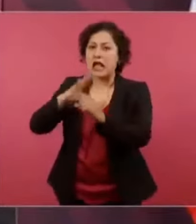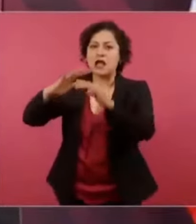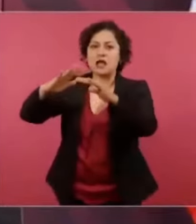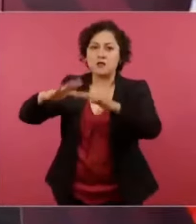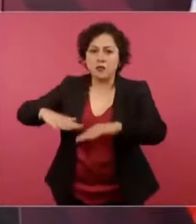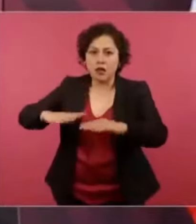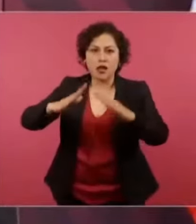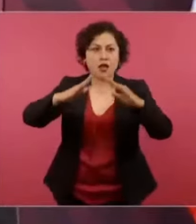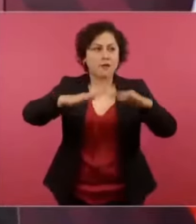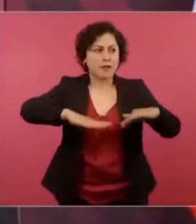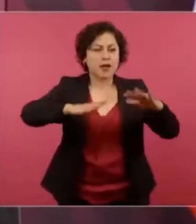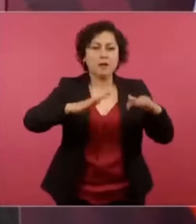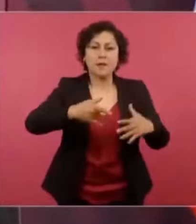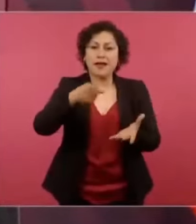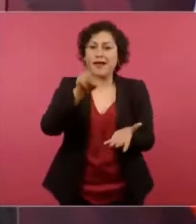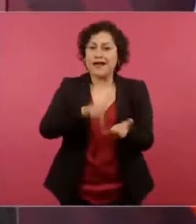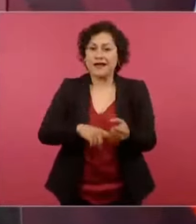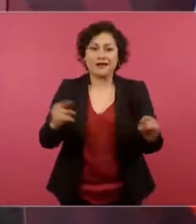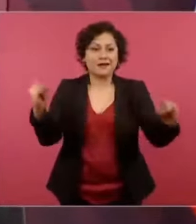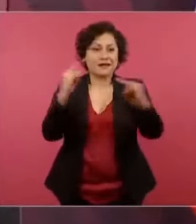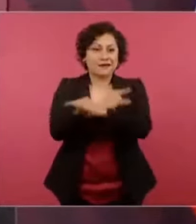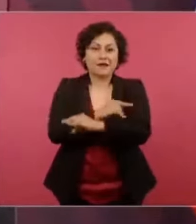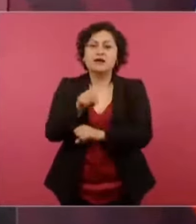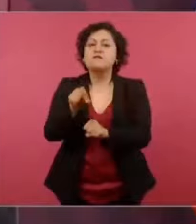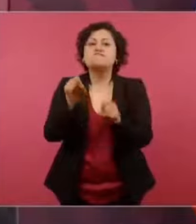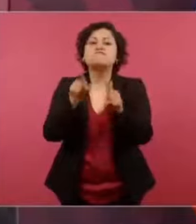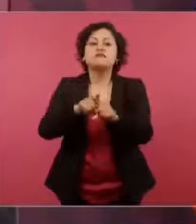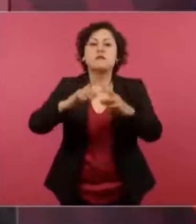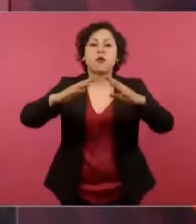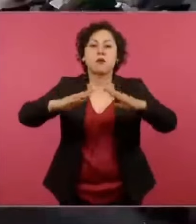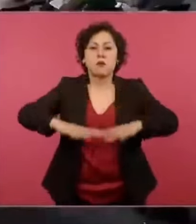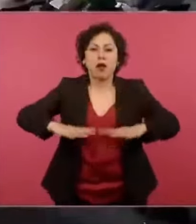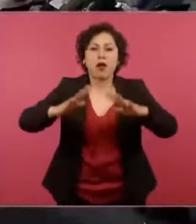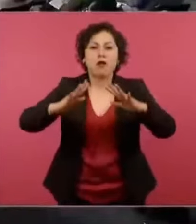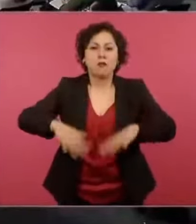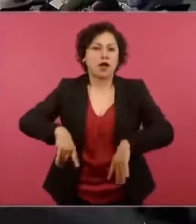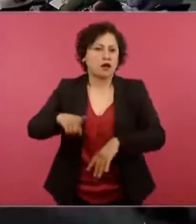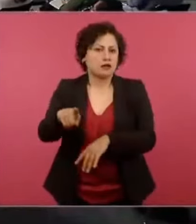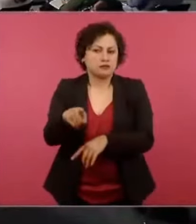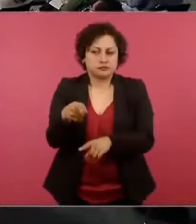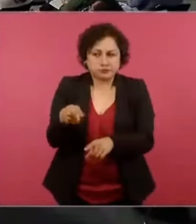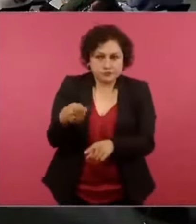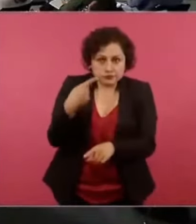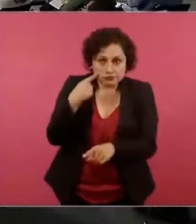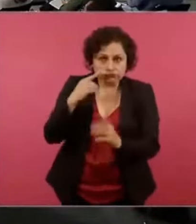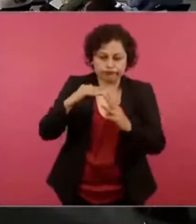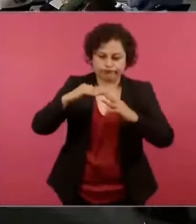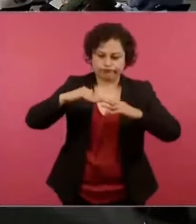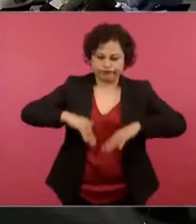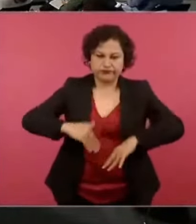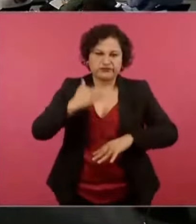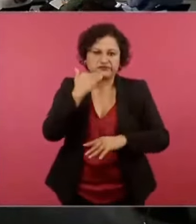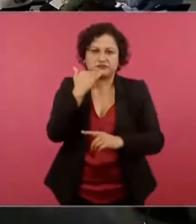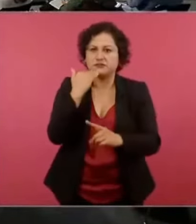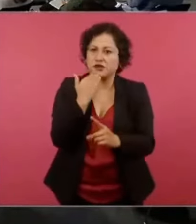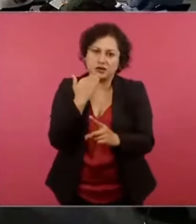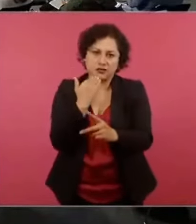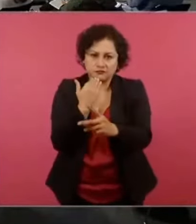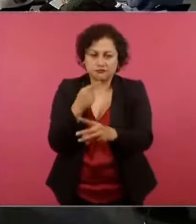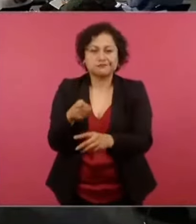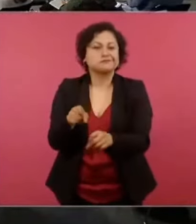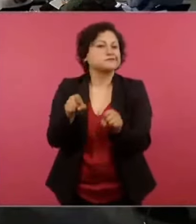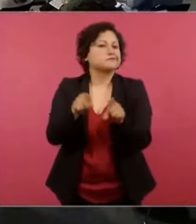carretera. Esto es lo que iba a suceder, entre otras cosas, ayuda